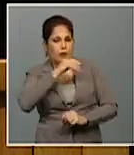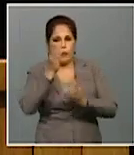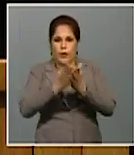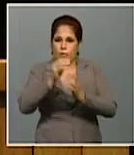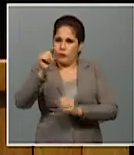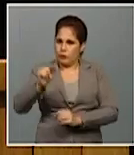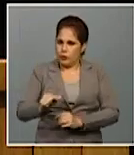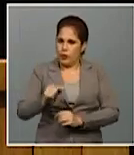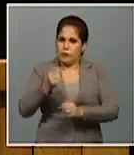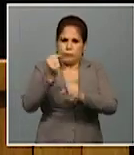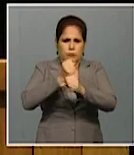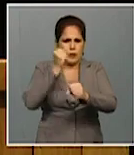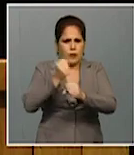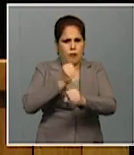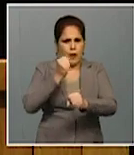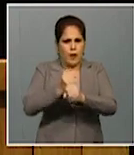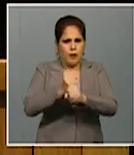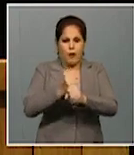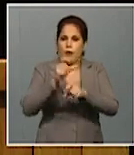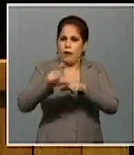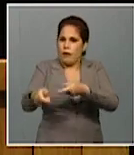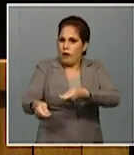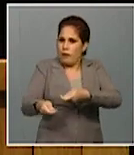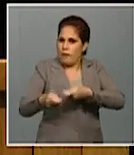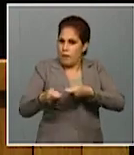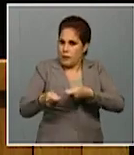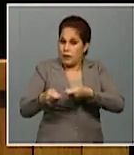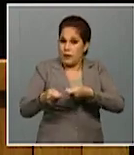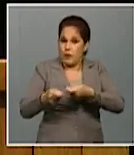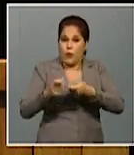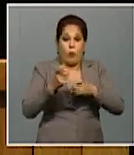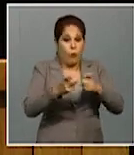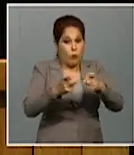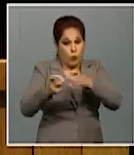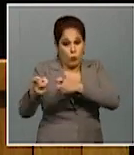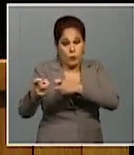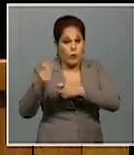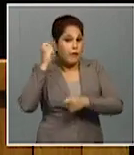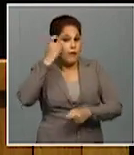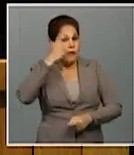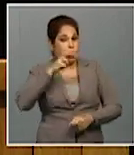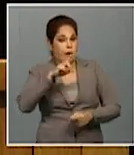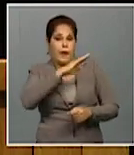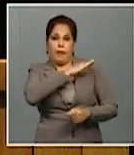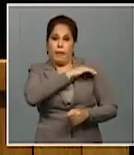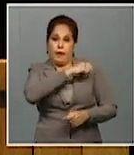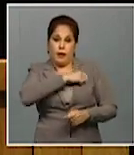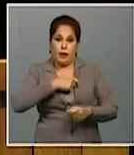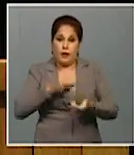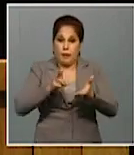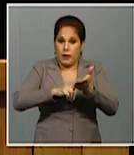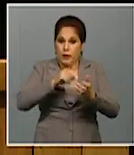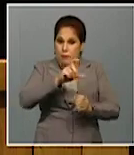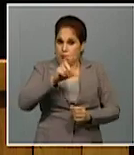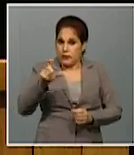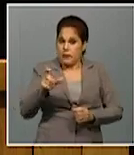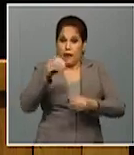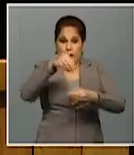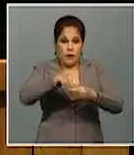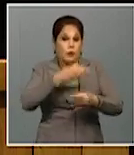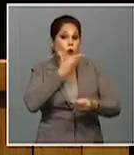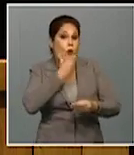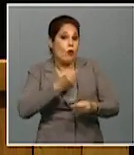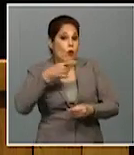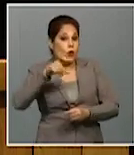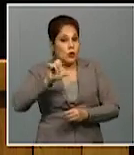estudiantes, obreros, trabajadores y campesinos, a los combatientes de la FARC y el MINIM que militan en el partido y en su juventud